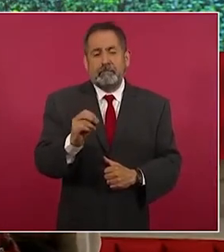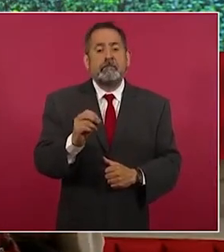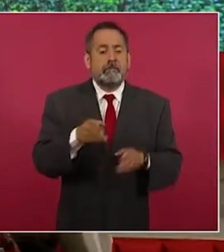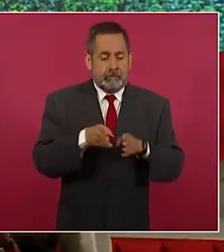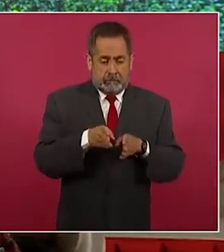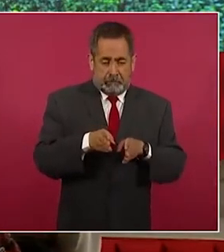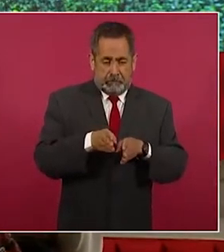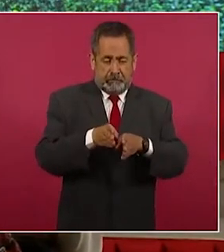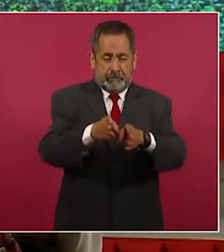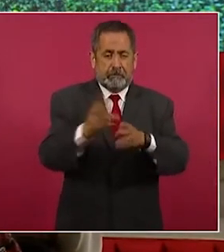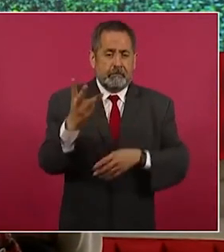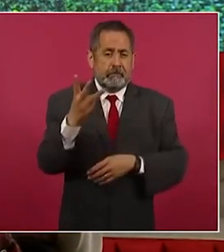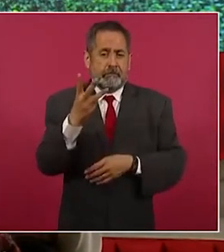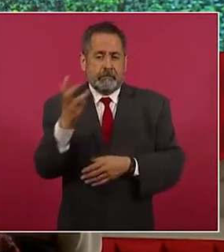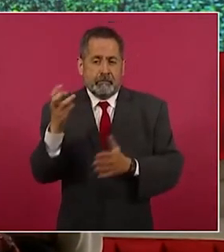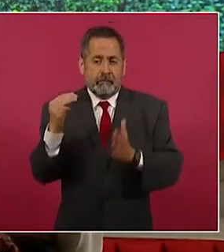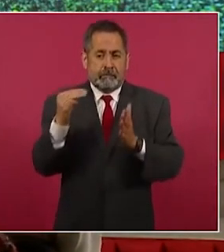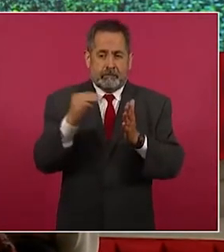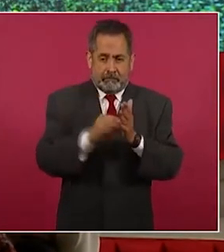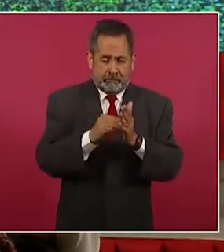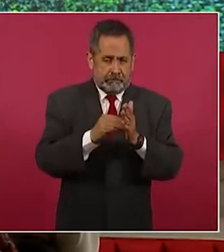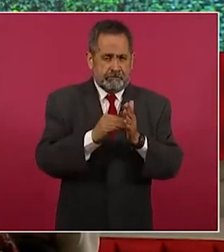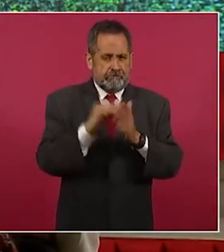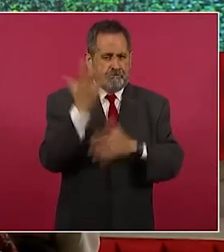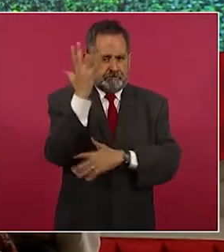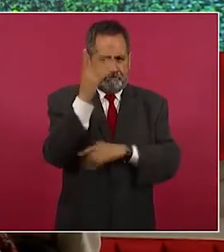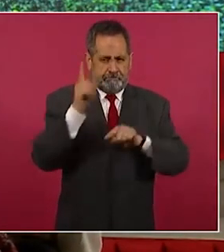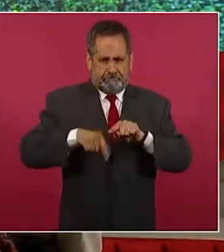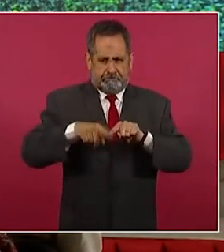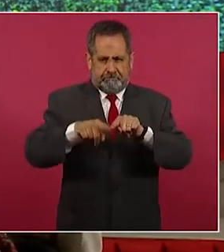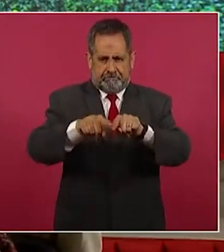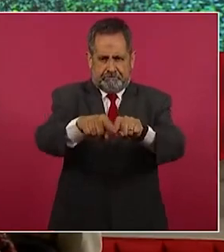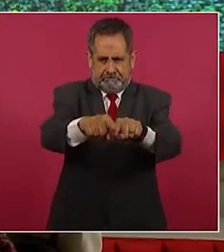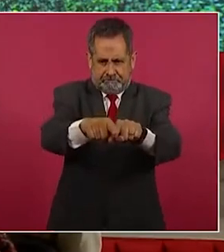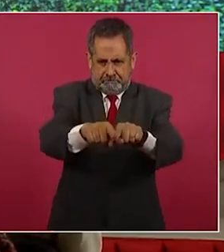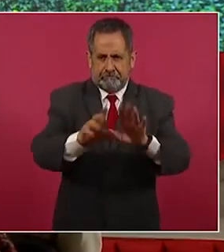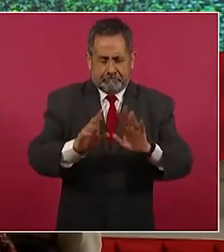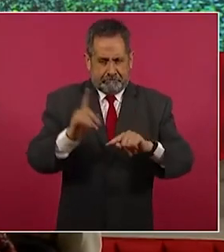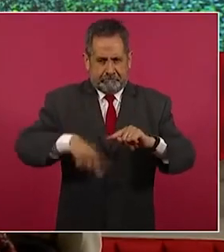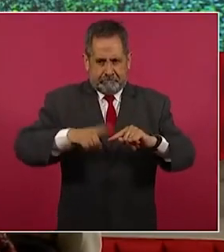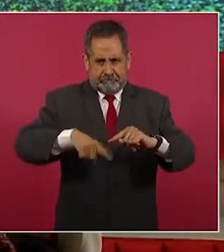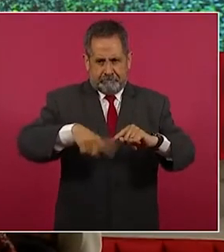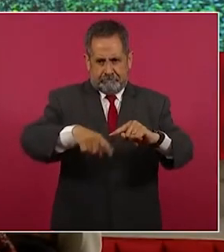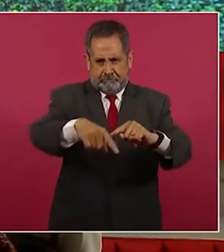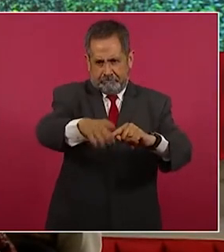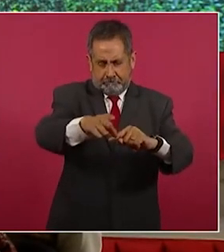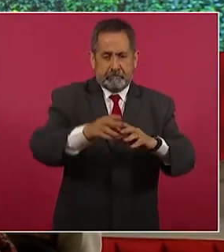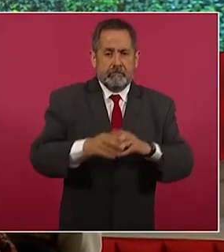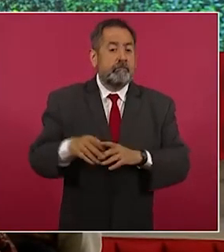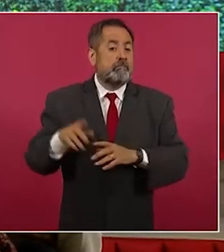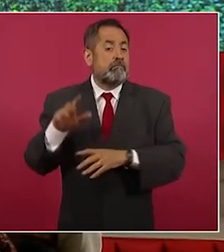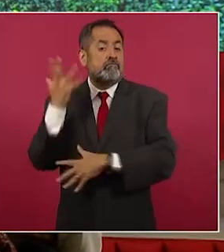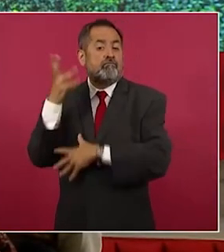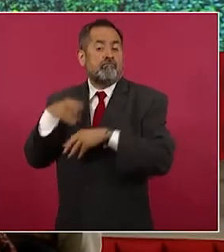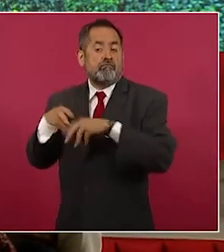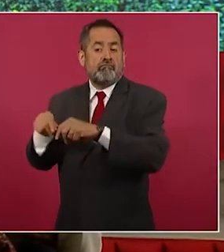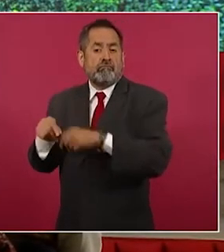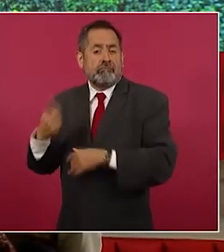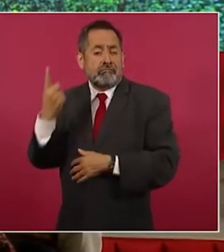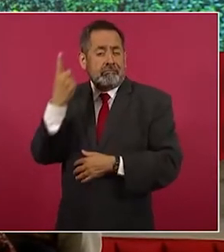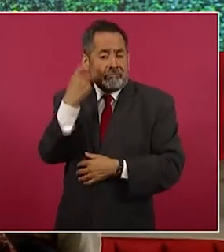árboles. Sólo en Sembrando Vida a lo largo del tren estamos hablando de una reforestación de más de